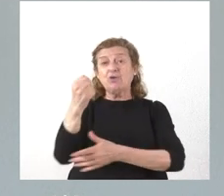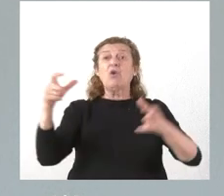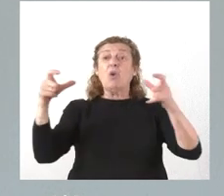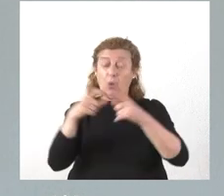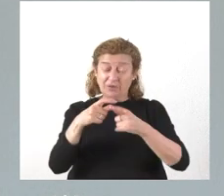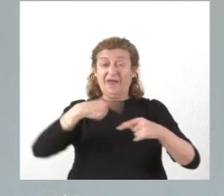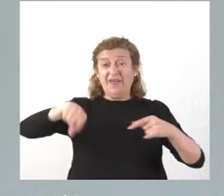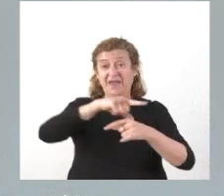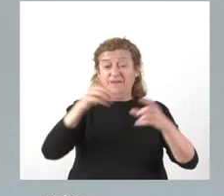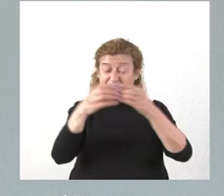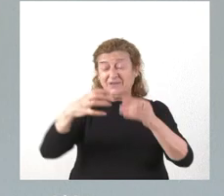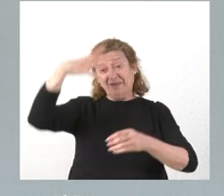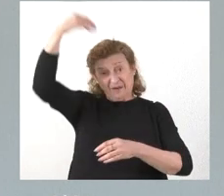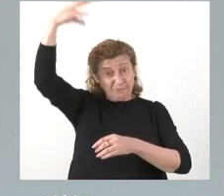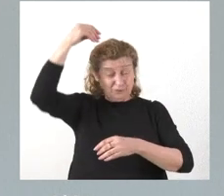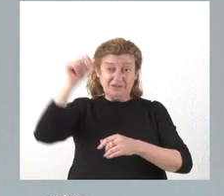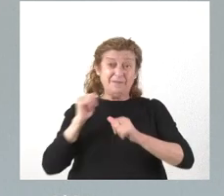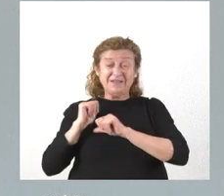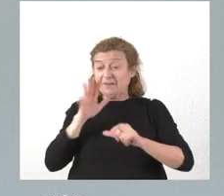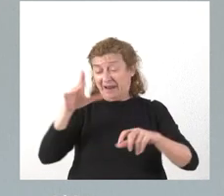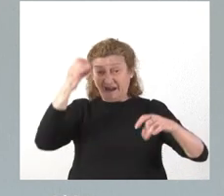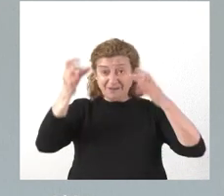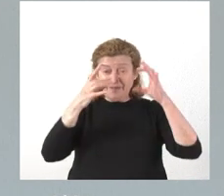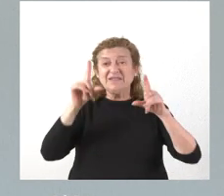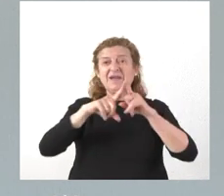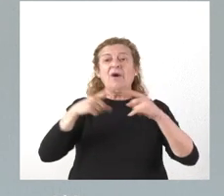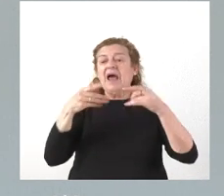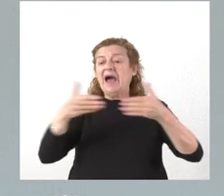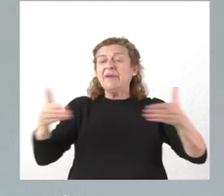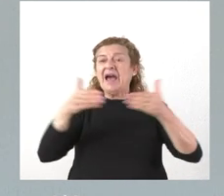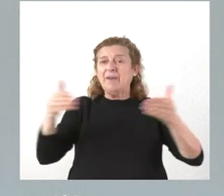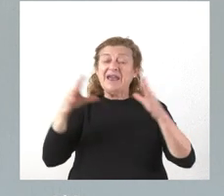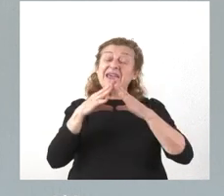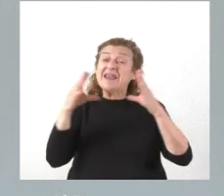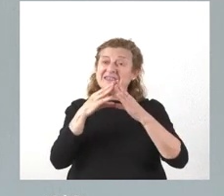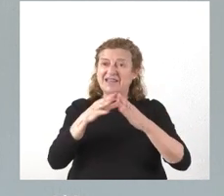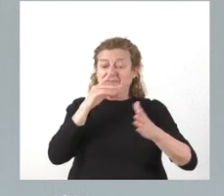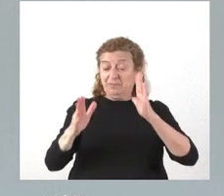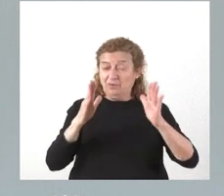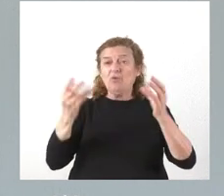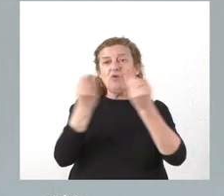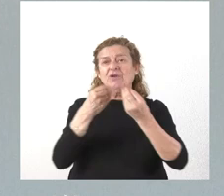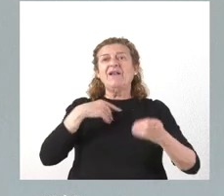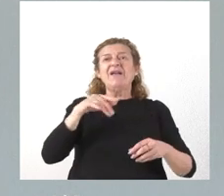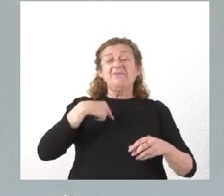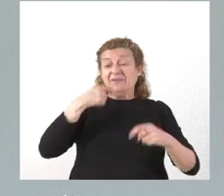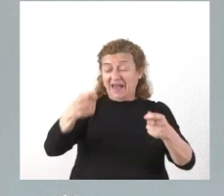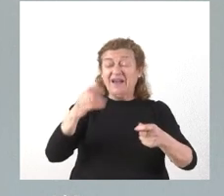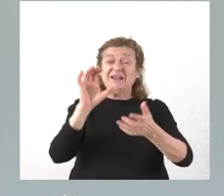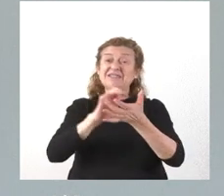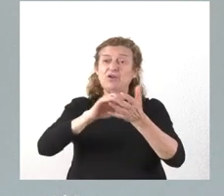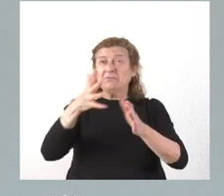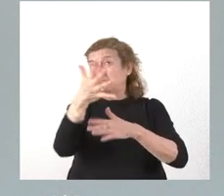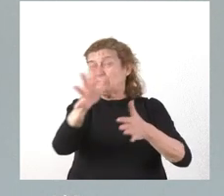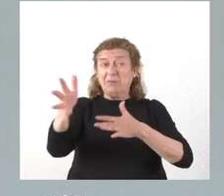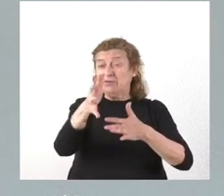Cofradía de Semana Santa para sus actividades, como el programa de apertura de monumentos durante este periodo con las diócesis de Castilla y León, por un importe de en torno